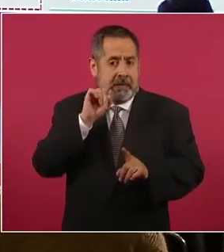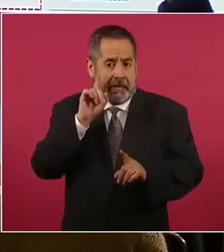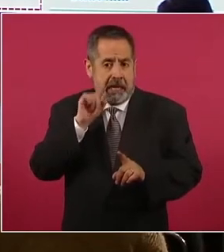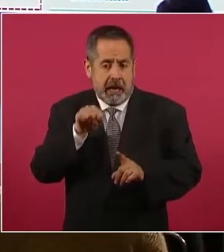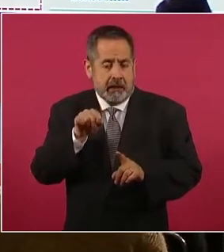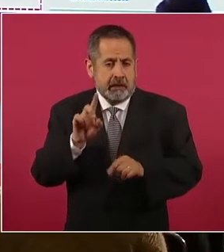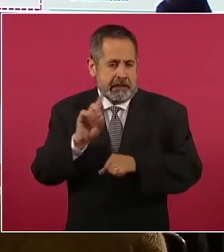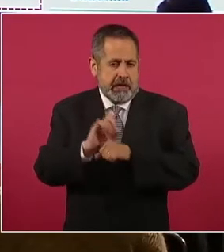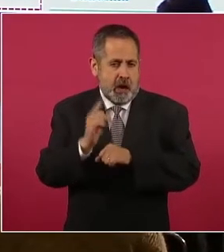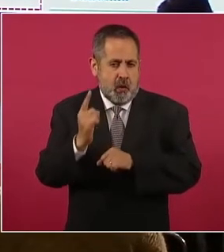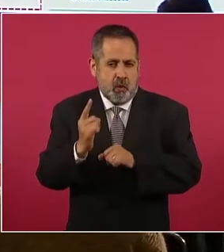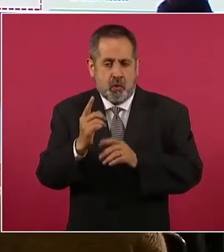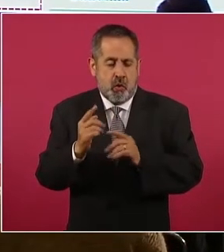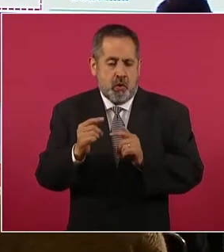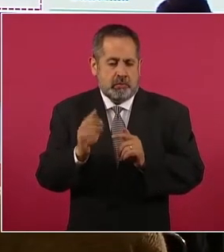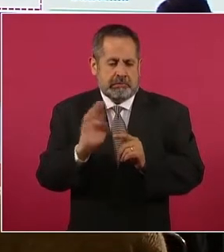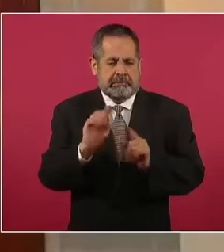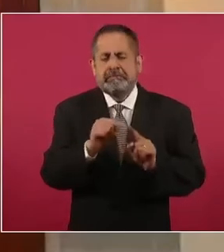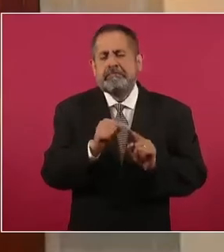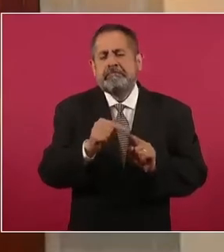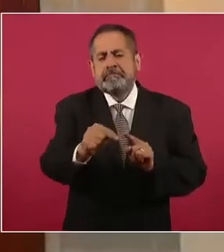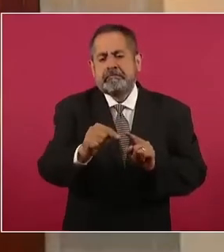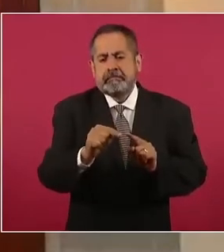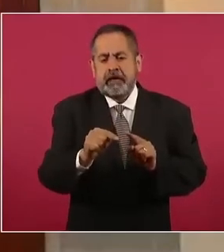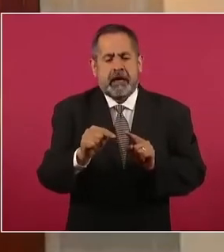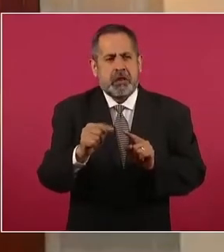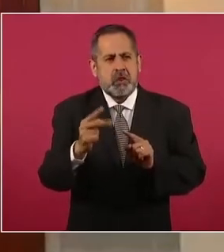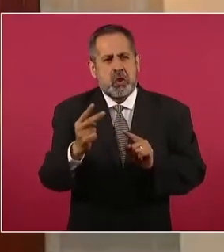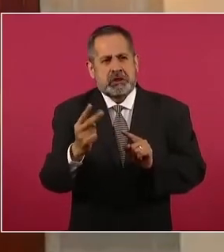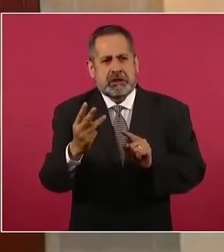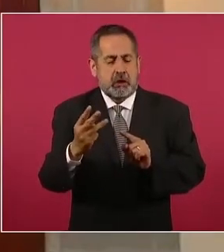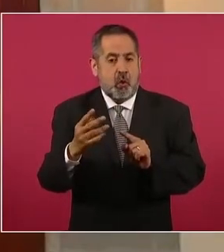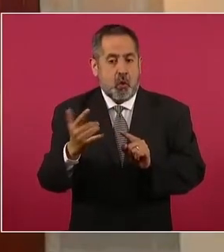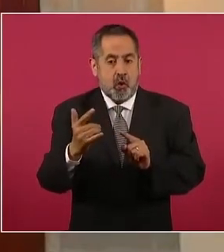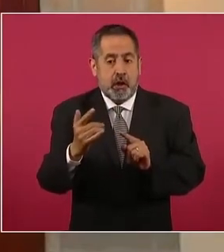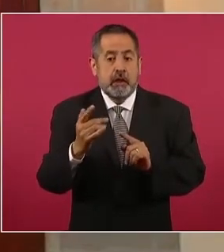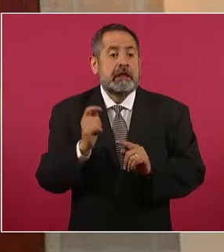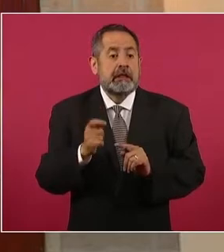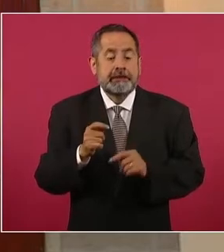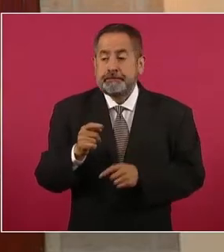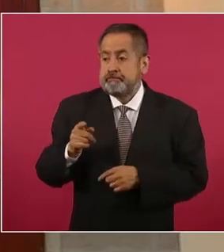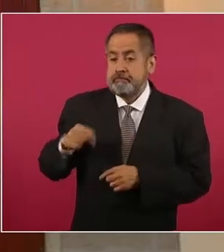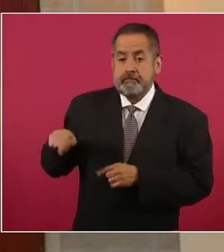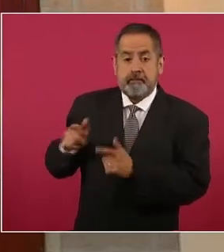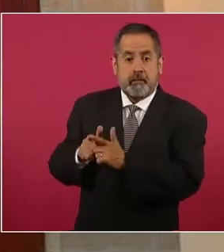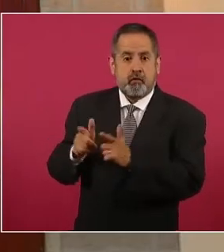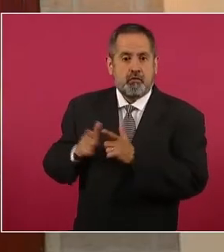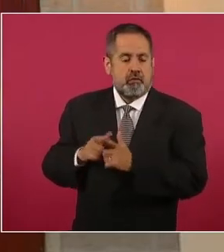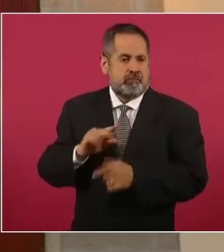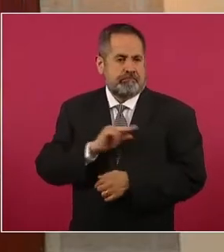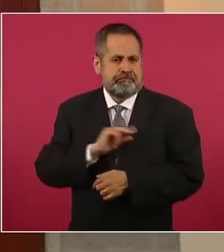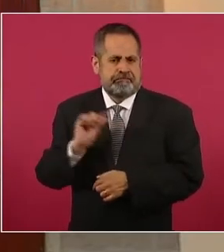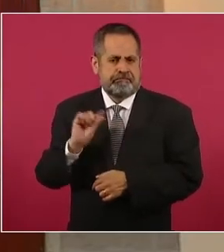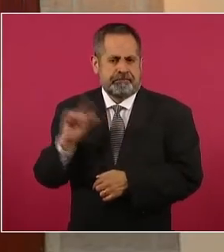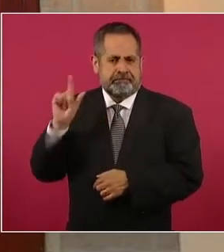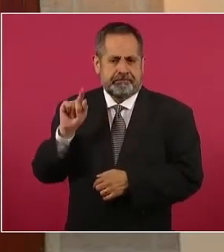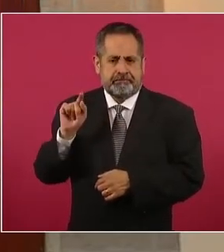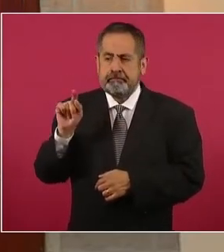primero, el 2 y hasta el 3 de julio, inclusive, el grupo de especialistas que está ya